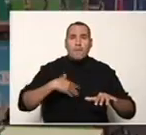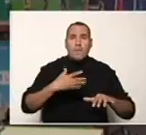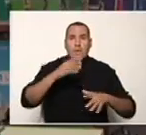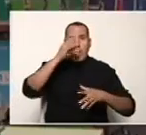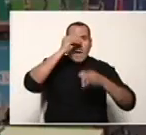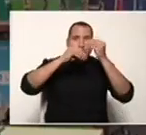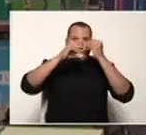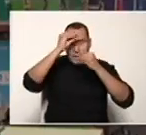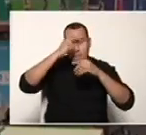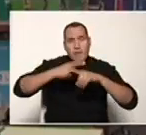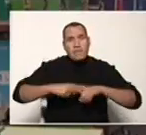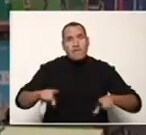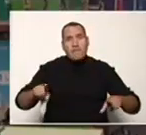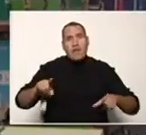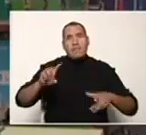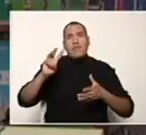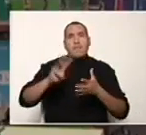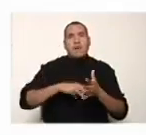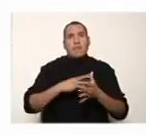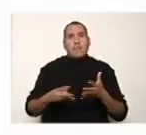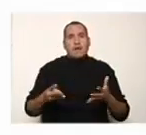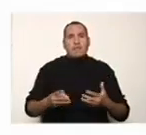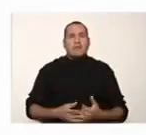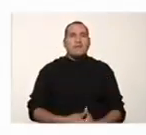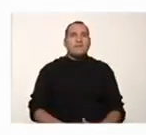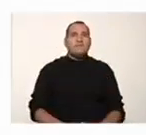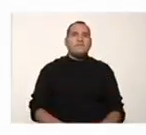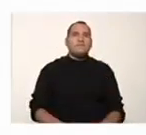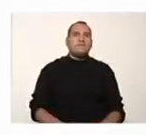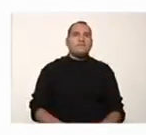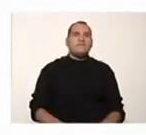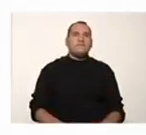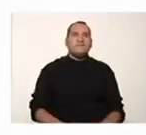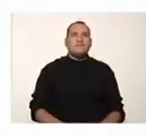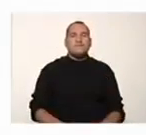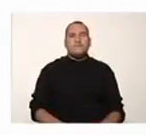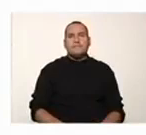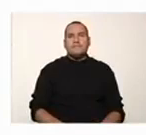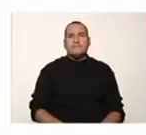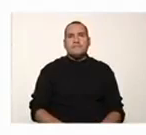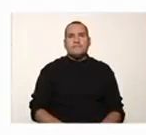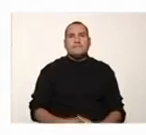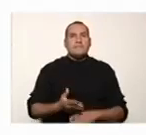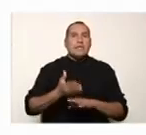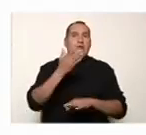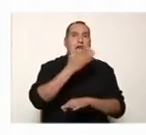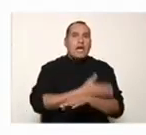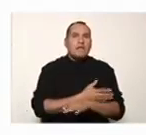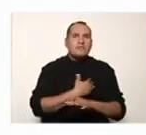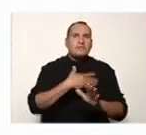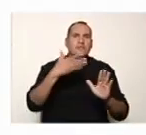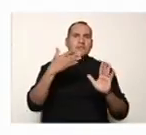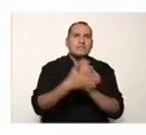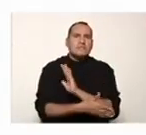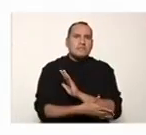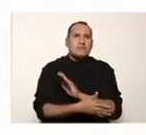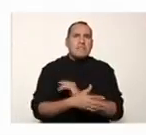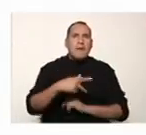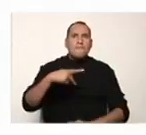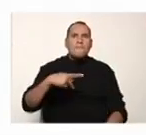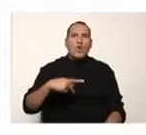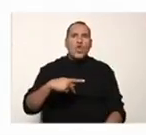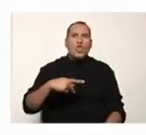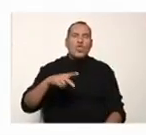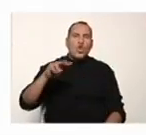aprender de una forma distinta la matemática para la vida. Antes de entrar en la programación, debemos tomar en cuenta lo que es el concepto de productos notables,